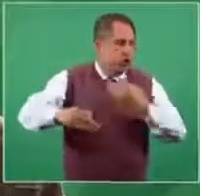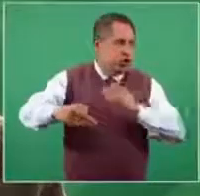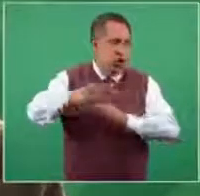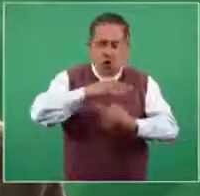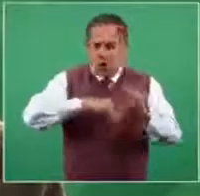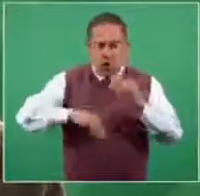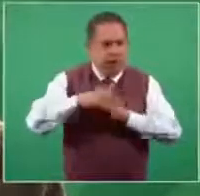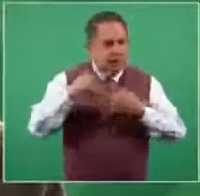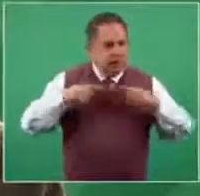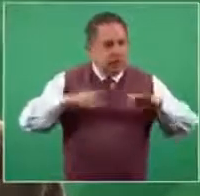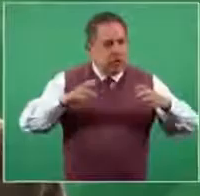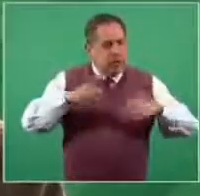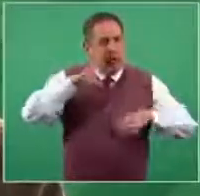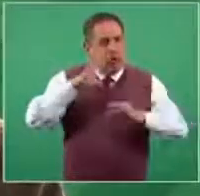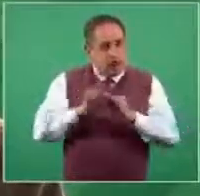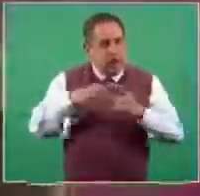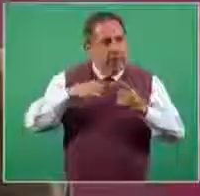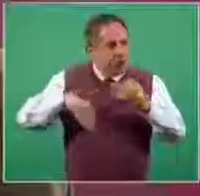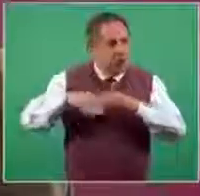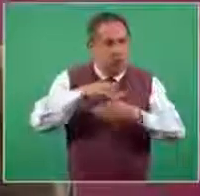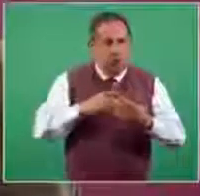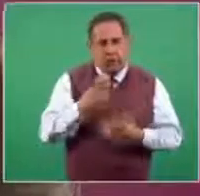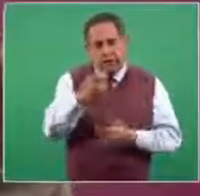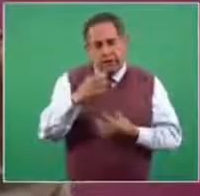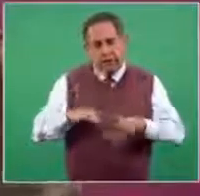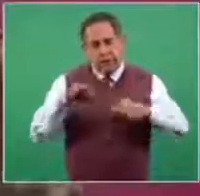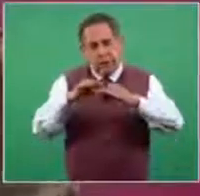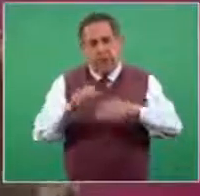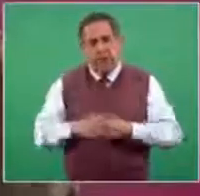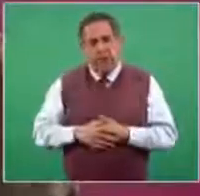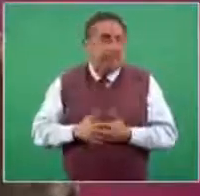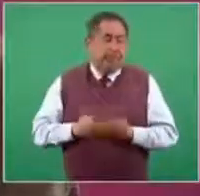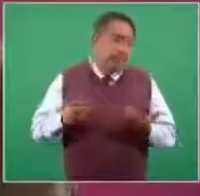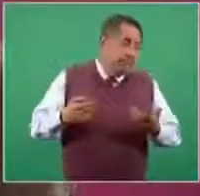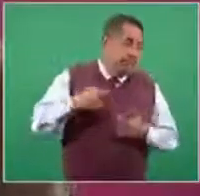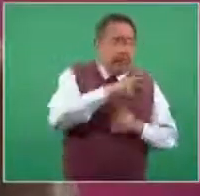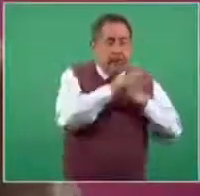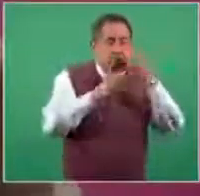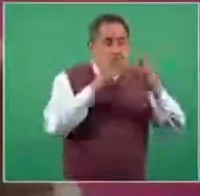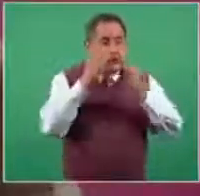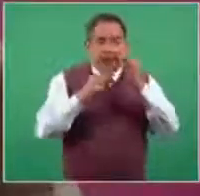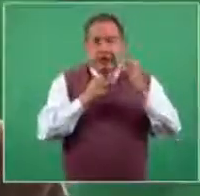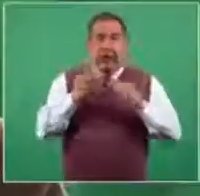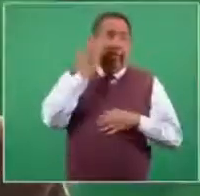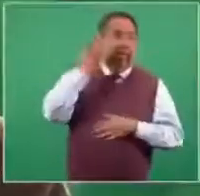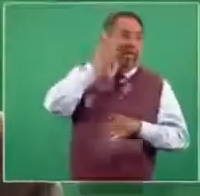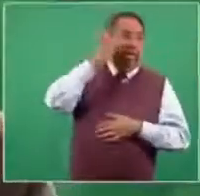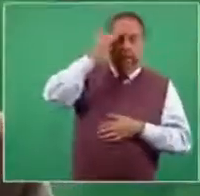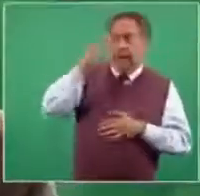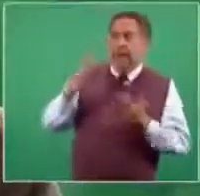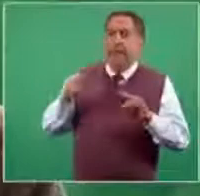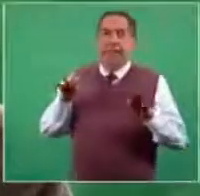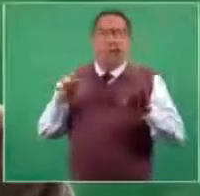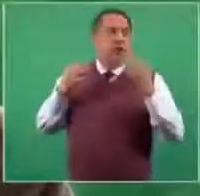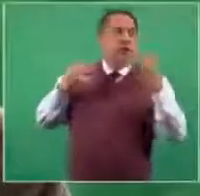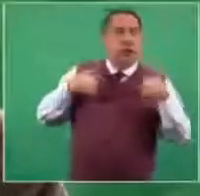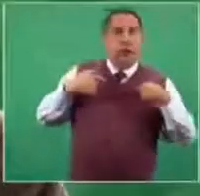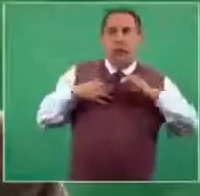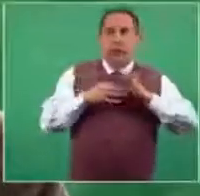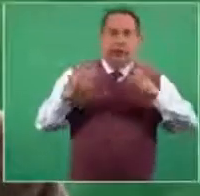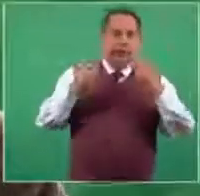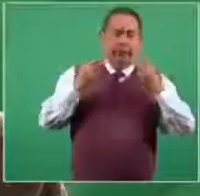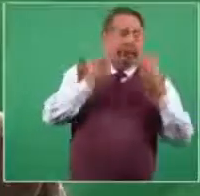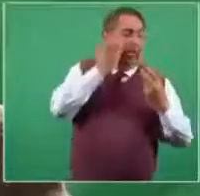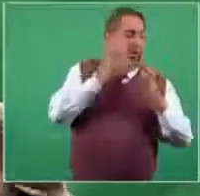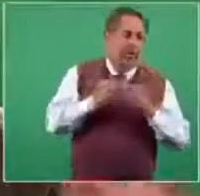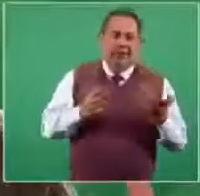Entonces, es muy, muy importante no perder de vista eso. En términos noticiosos, a veces es muy rentable, como lo hemos señalado, como todo mundo lo puede ver,